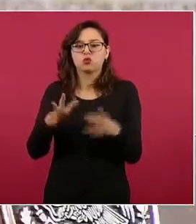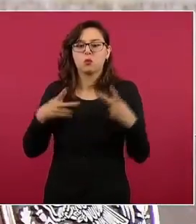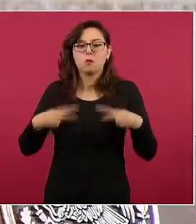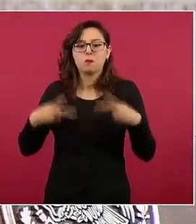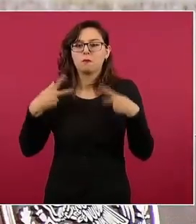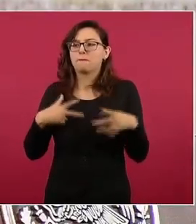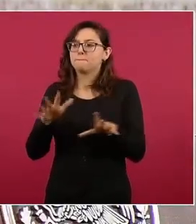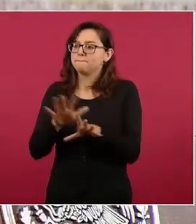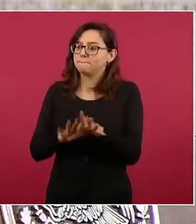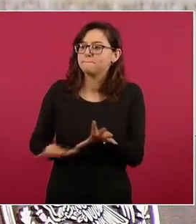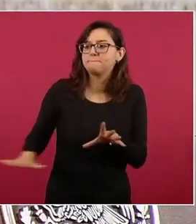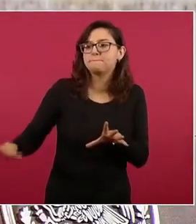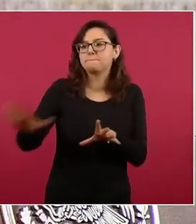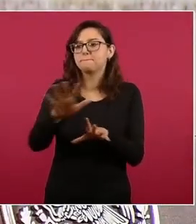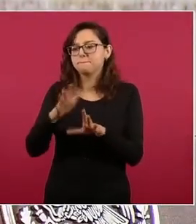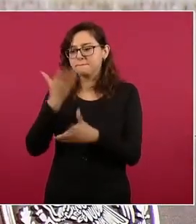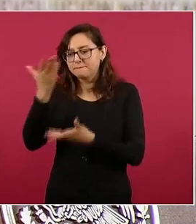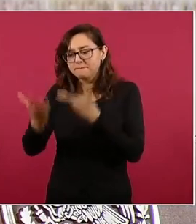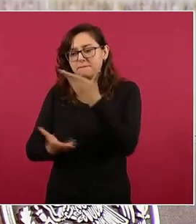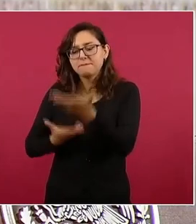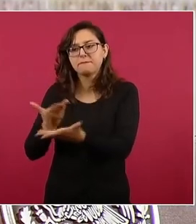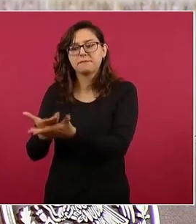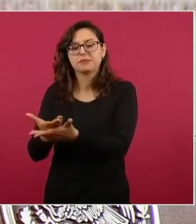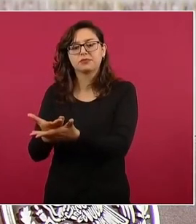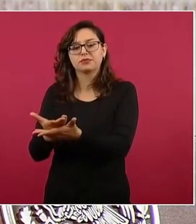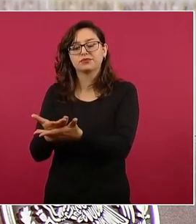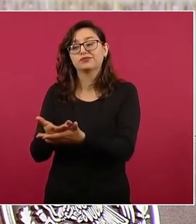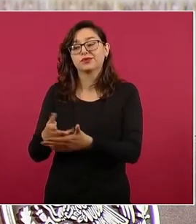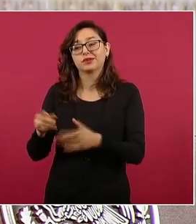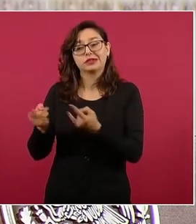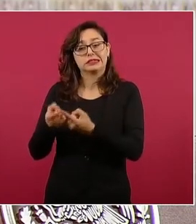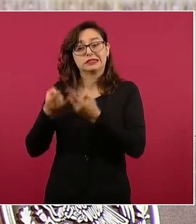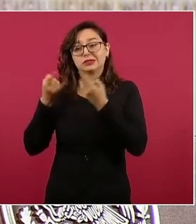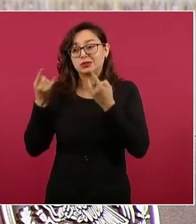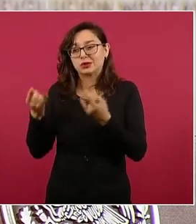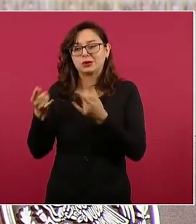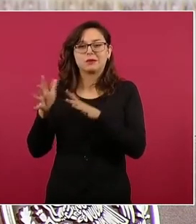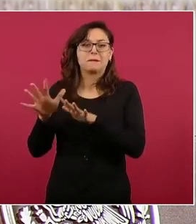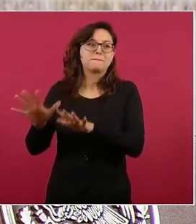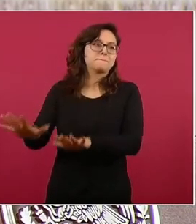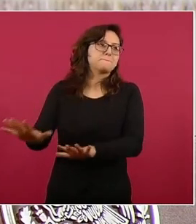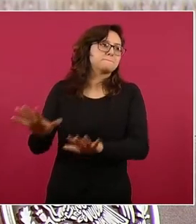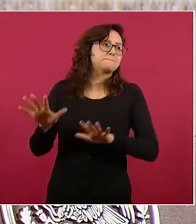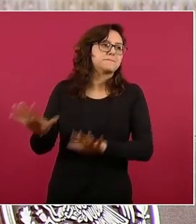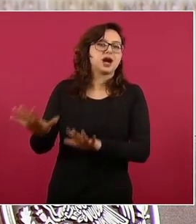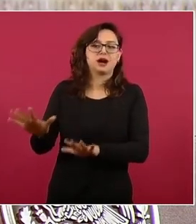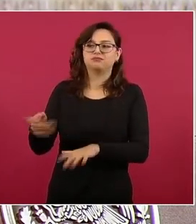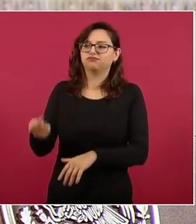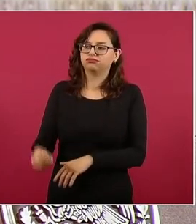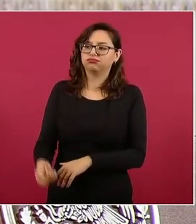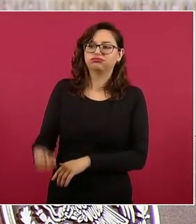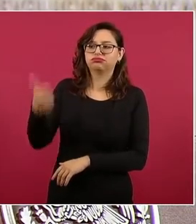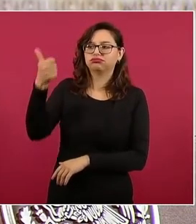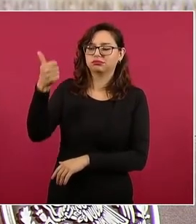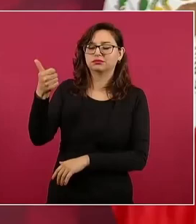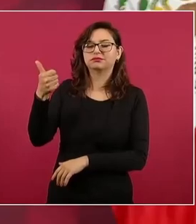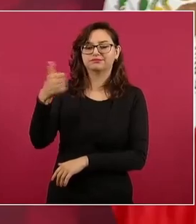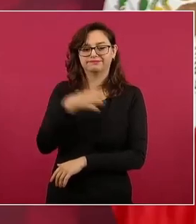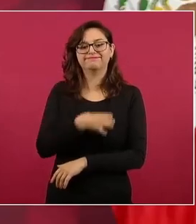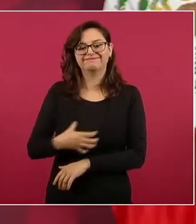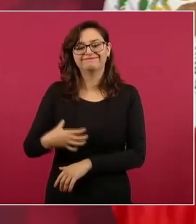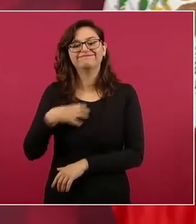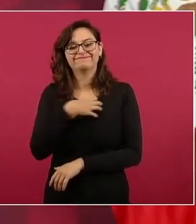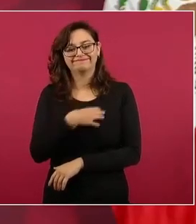entonces sí fue todo un acontecimiento el día de ayer un hecho histórico y estamos muy